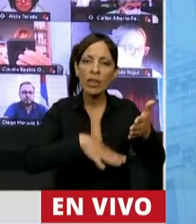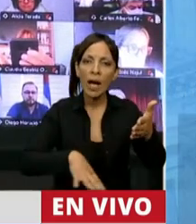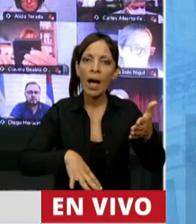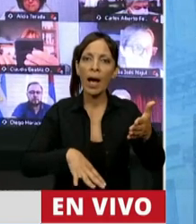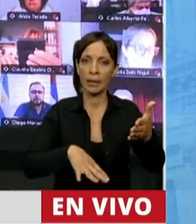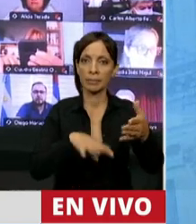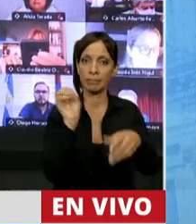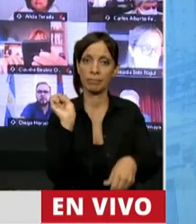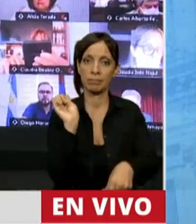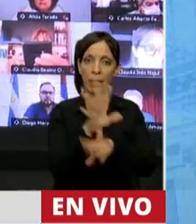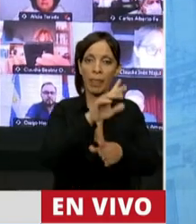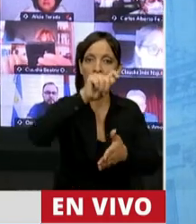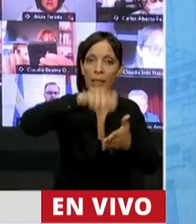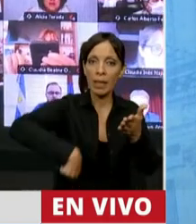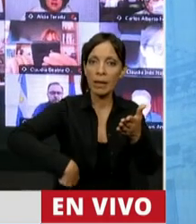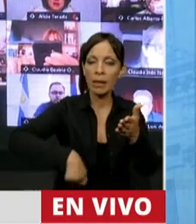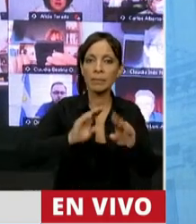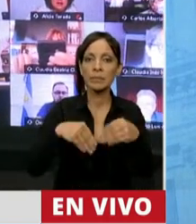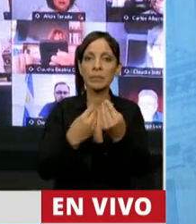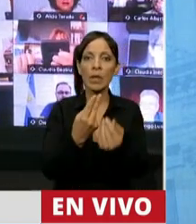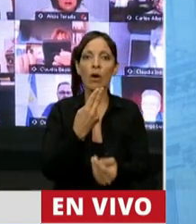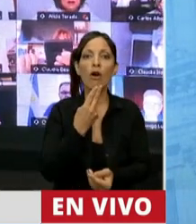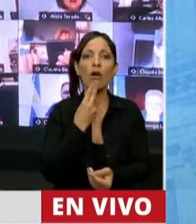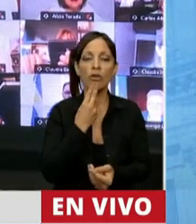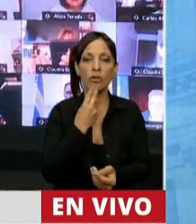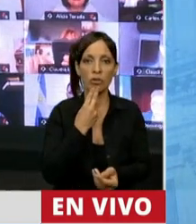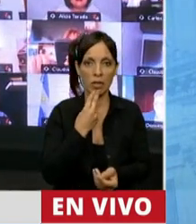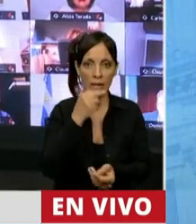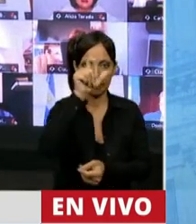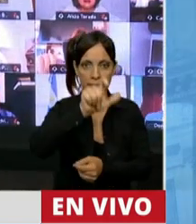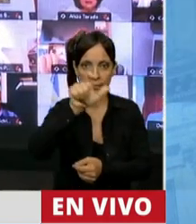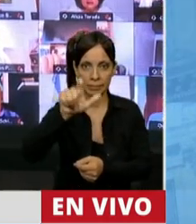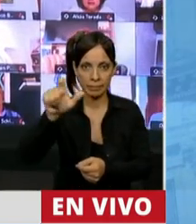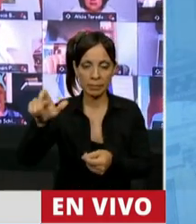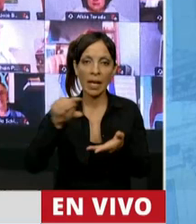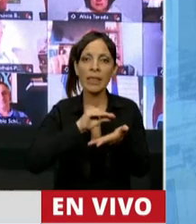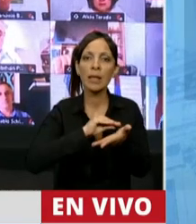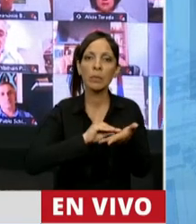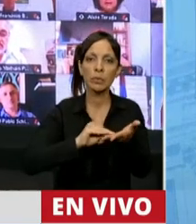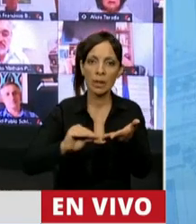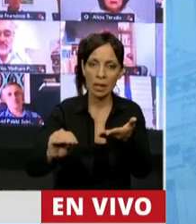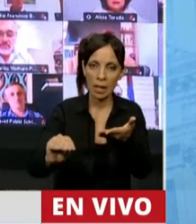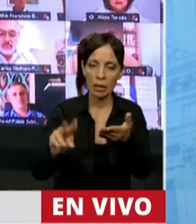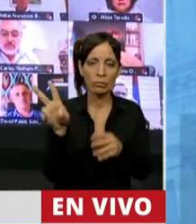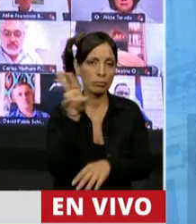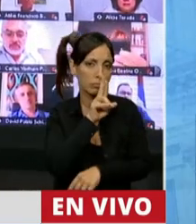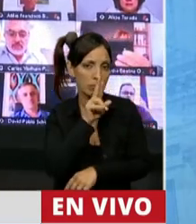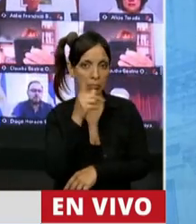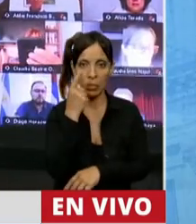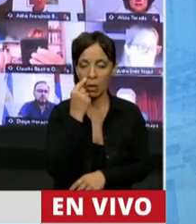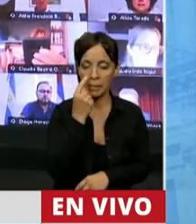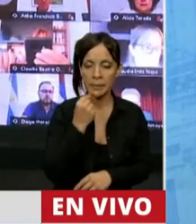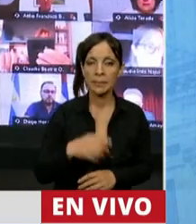remitida con la firma de 11 señores diputados y señoras diputadas,